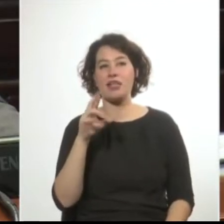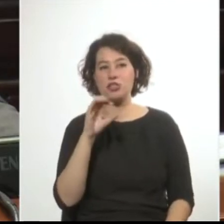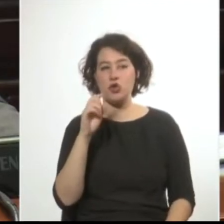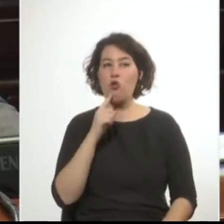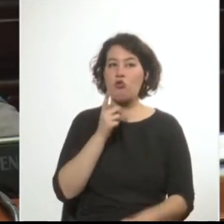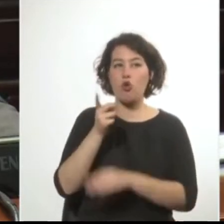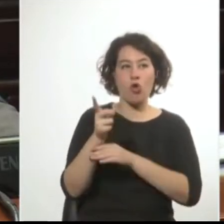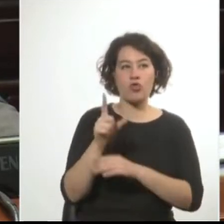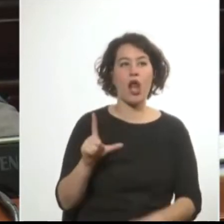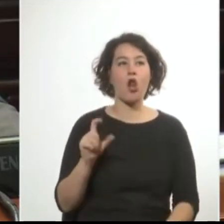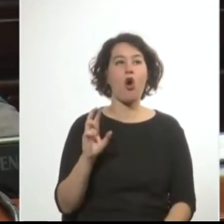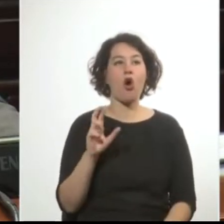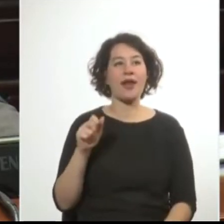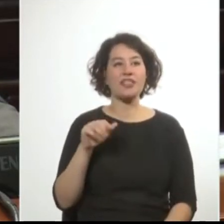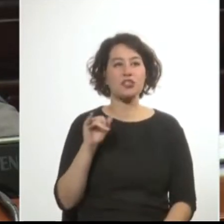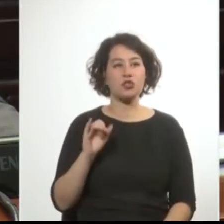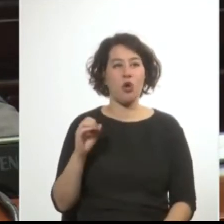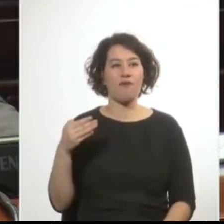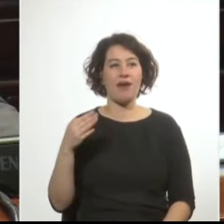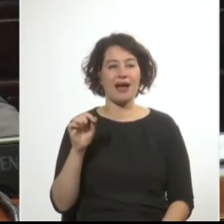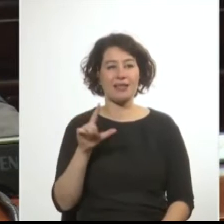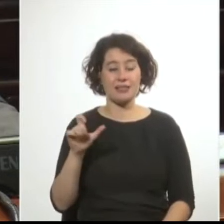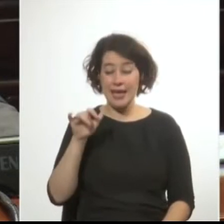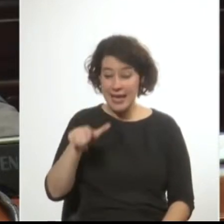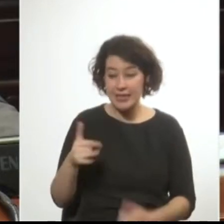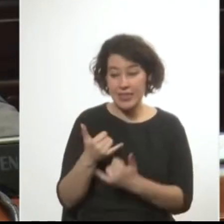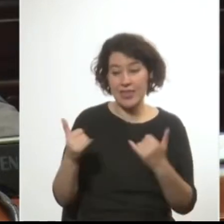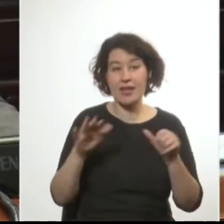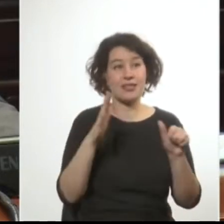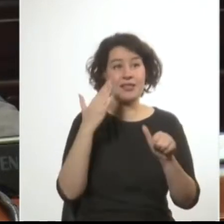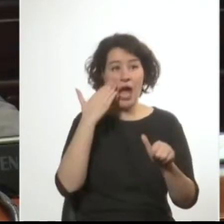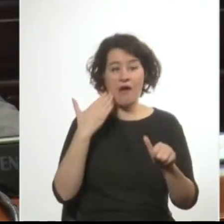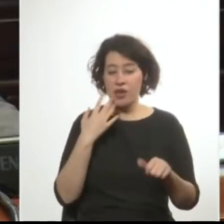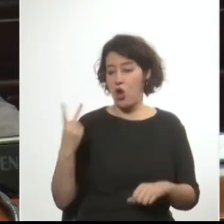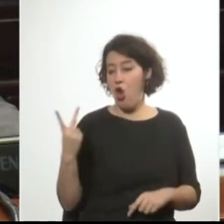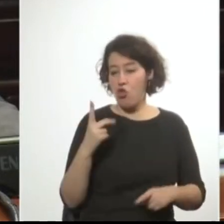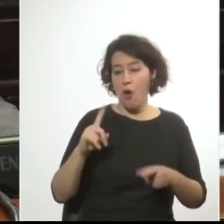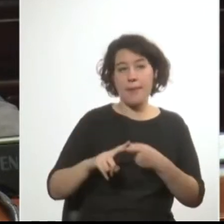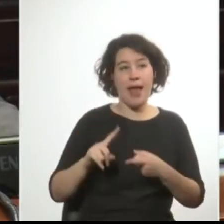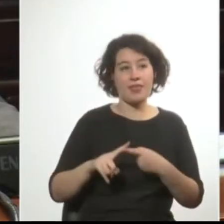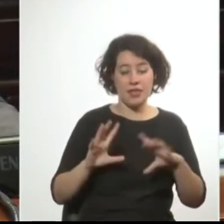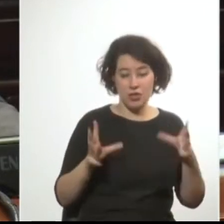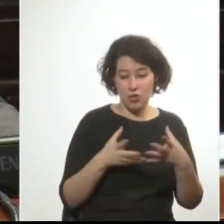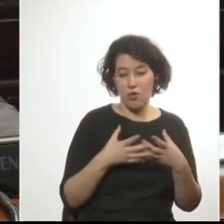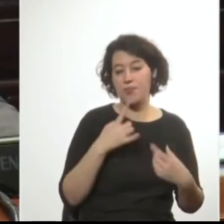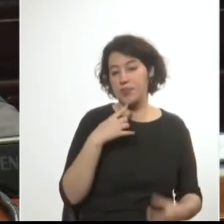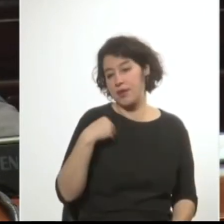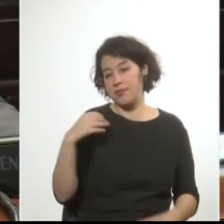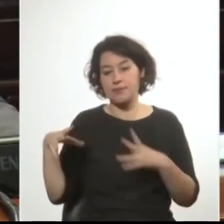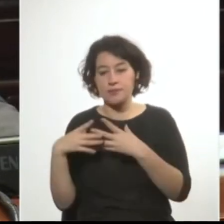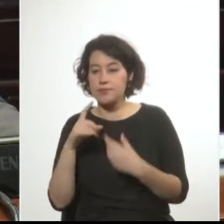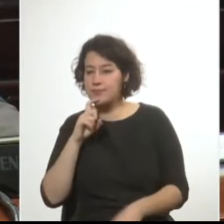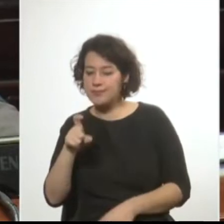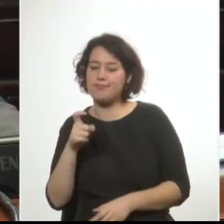Ese día los orientales decidían mirar hacia adelante mediante un acuerdo en el que los dos partidos beligerantes decidían